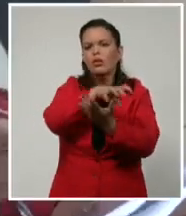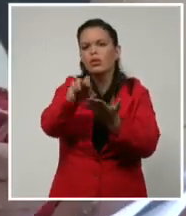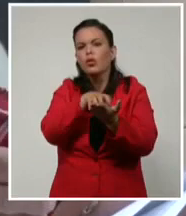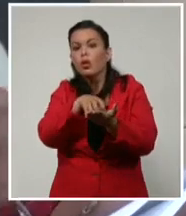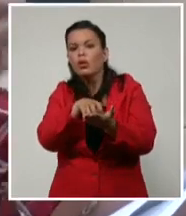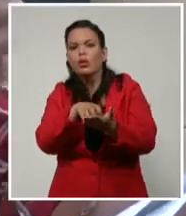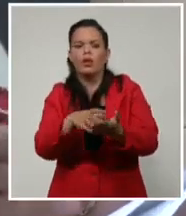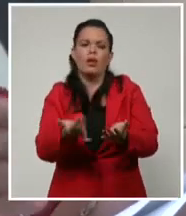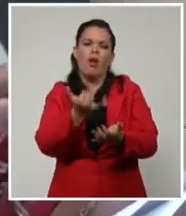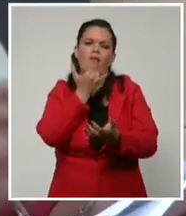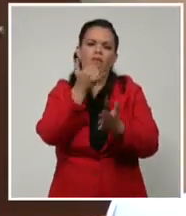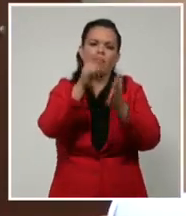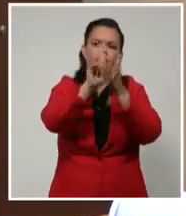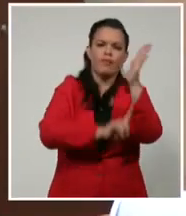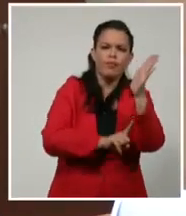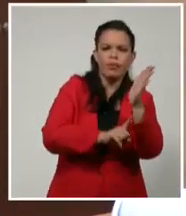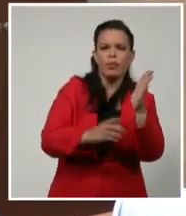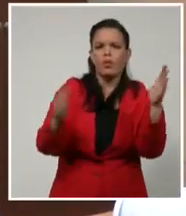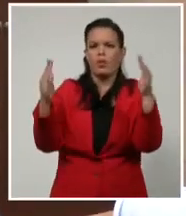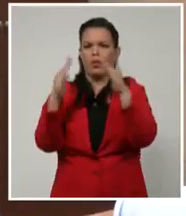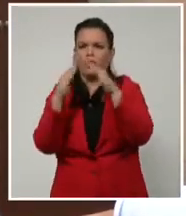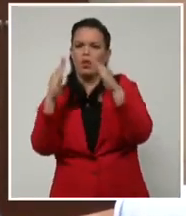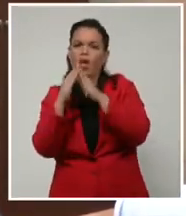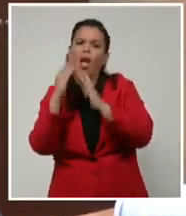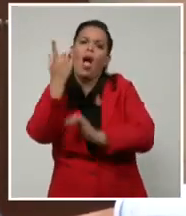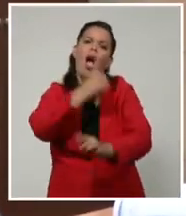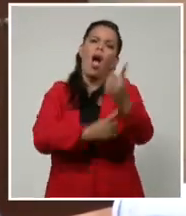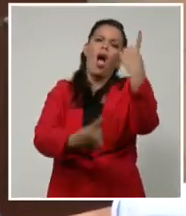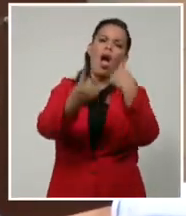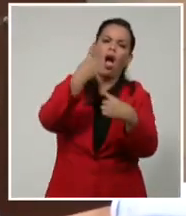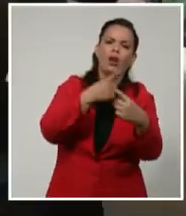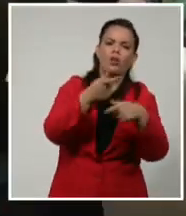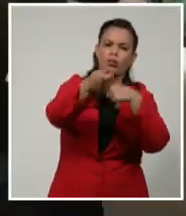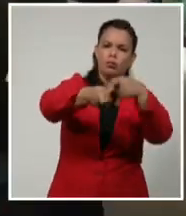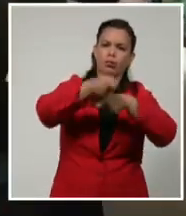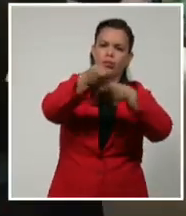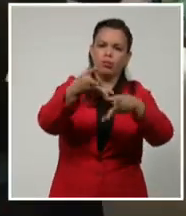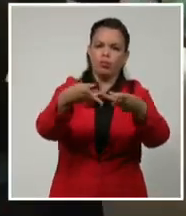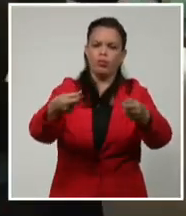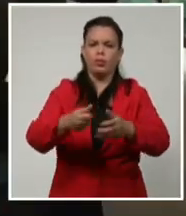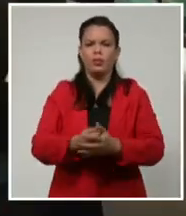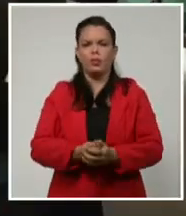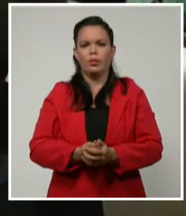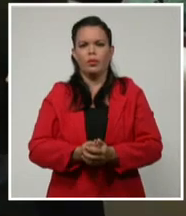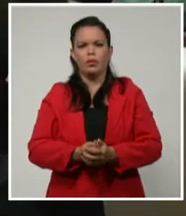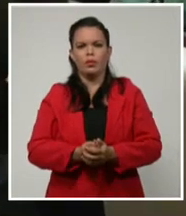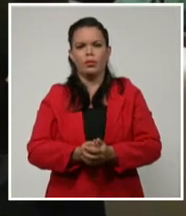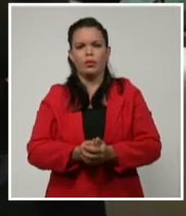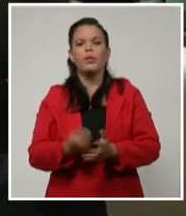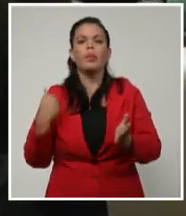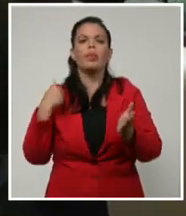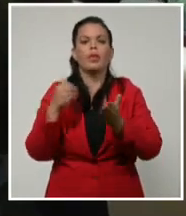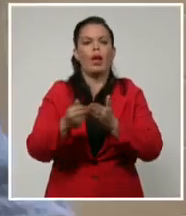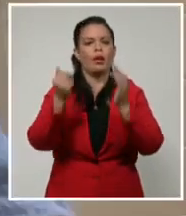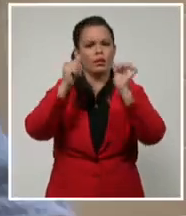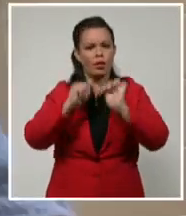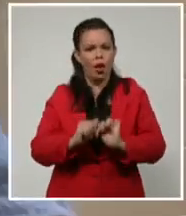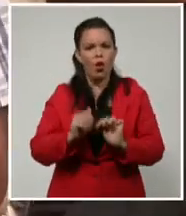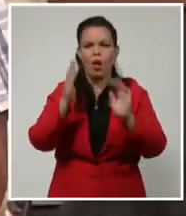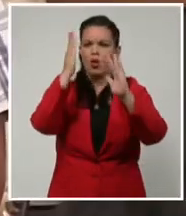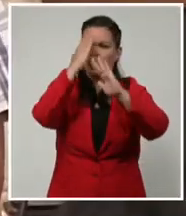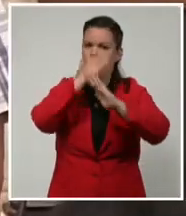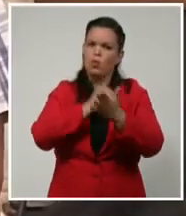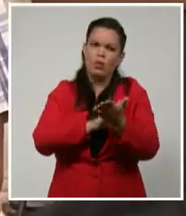servicio eléctrico, la vivienda y algunos daños a la agricultura. Hasta ahora no hemos tenido el nivel de afectaciones que